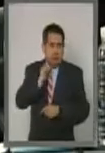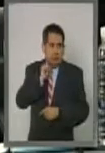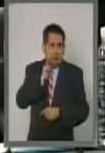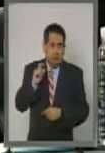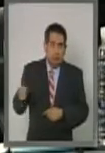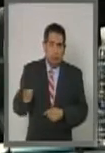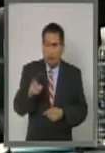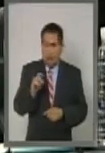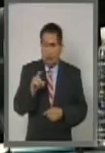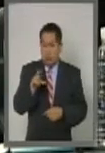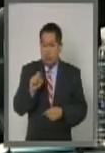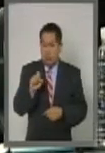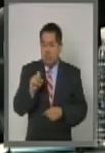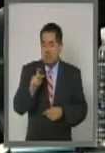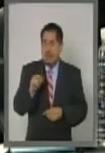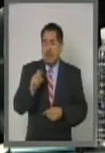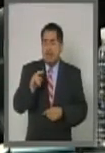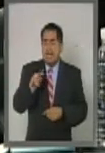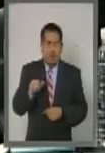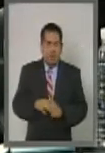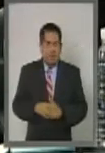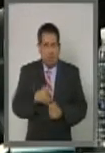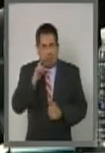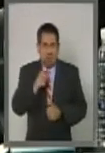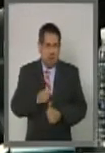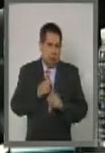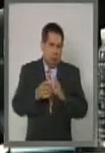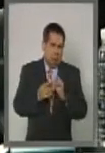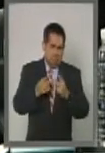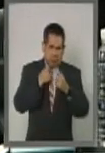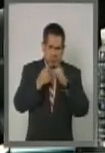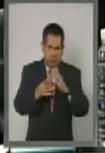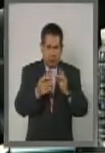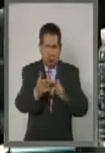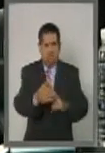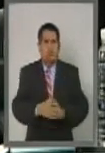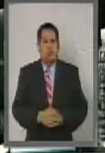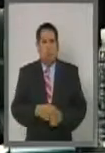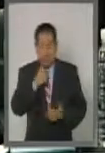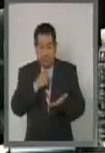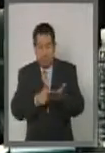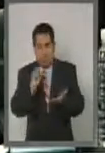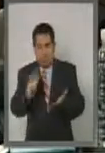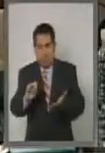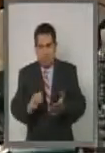La senadora Dolores Padierna Luna, para expresar su posición a favor.